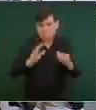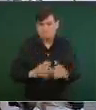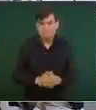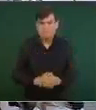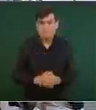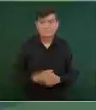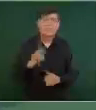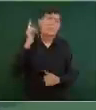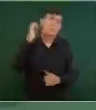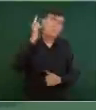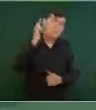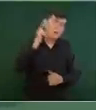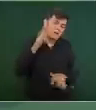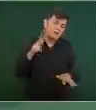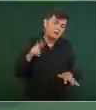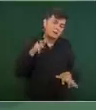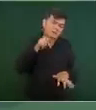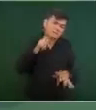Ojalá y cambiaran.